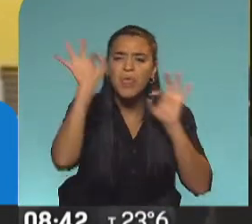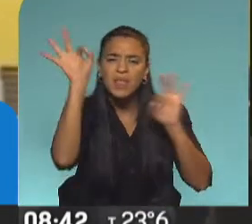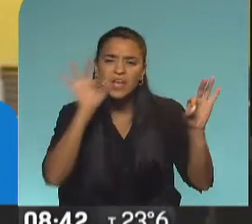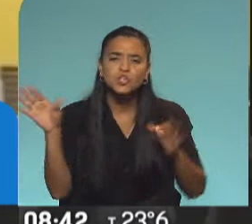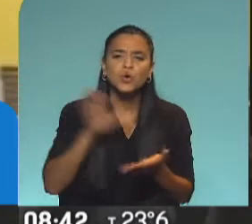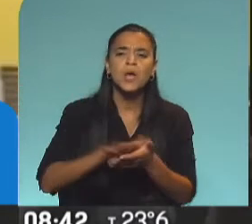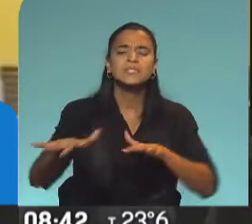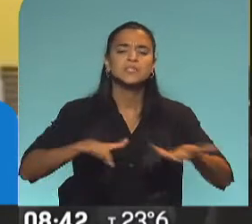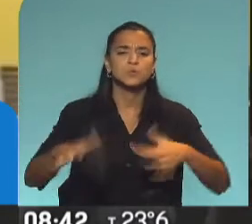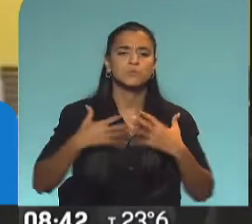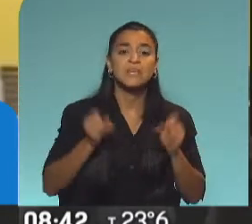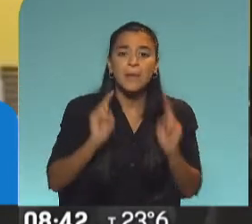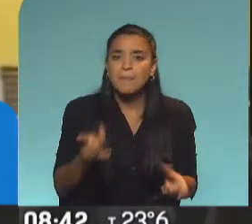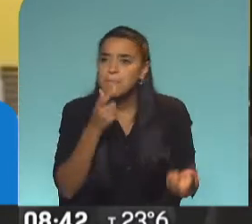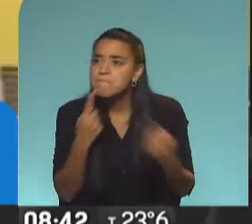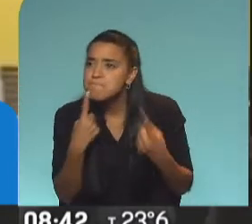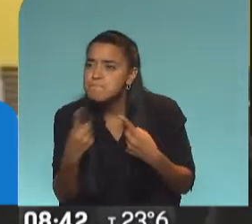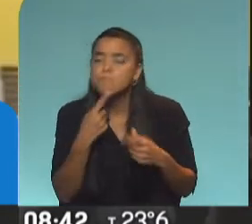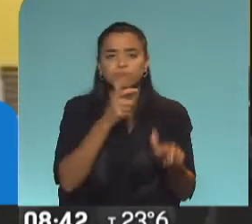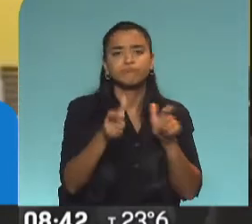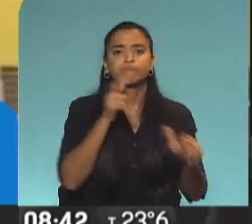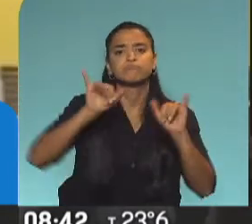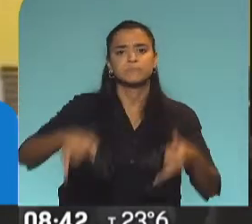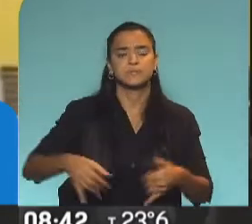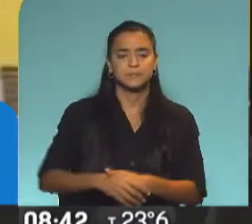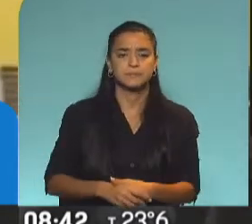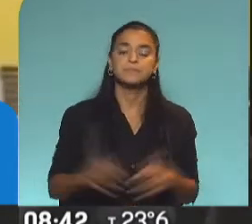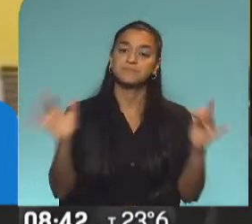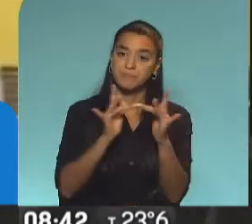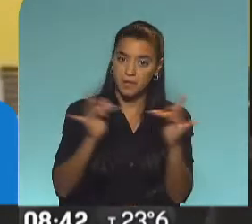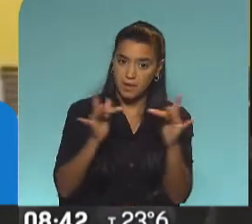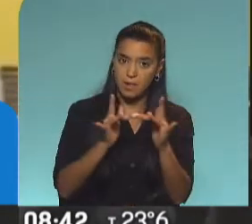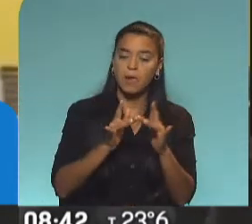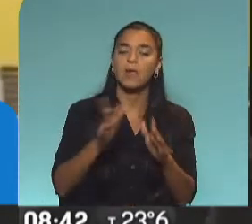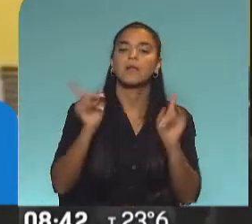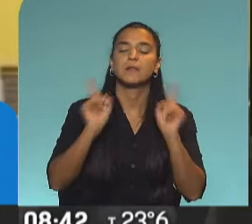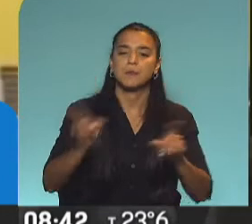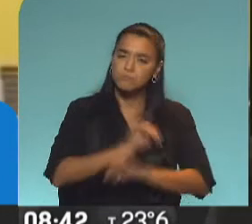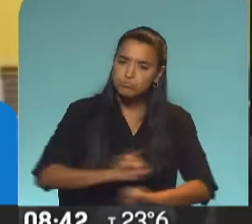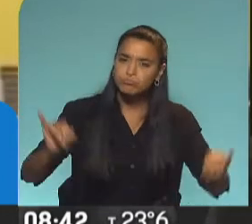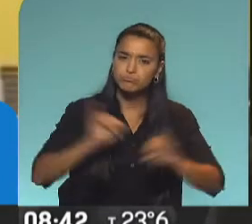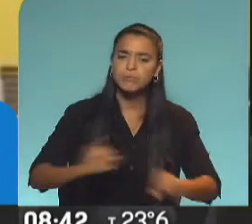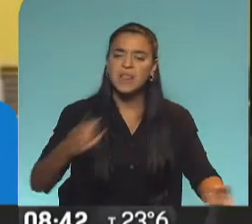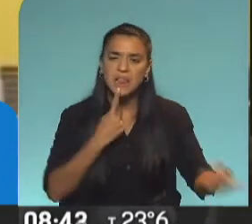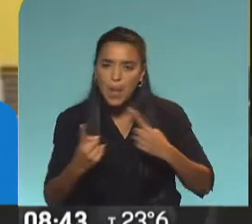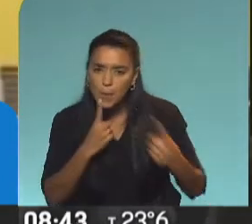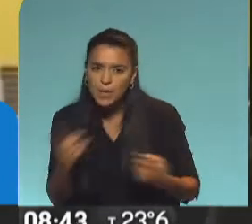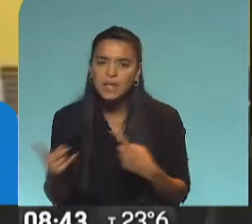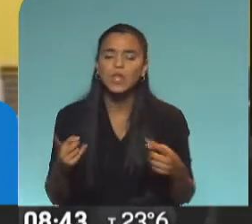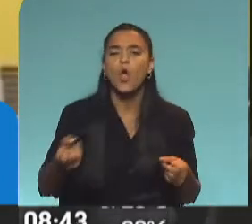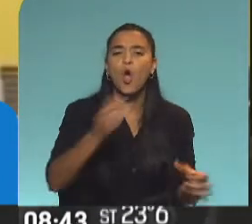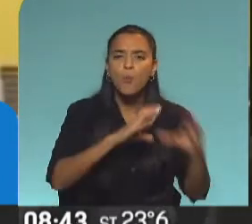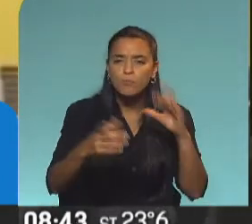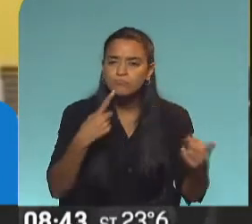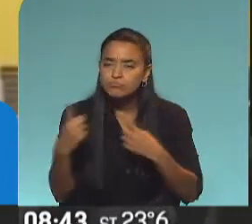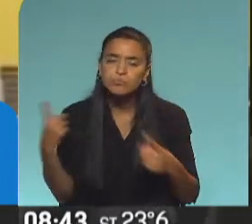sanitaria y responder preguntas. Y a través de las redes sociales, de los medios masivos, de entrevistas y comunicaciones,